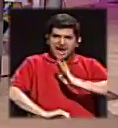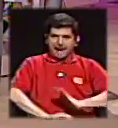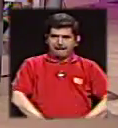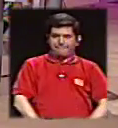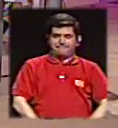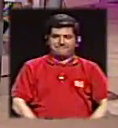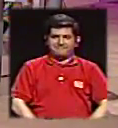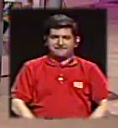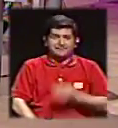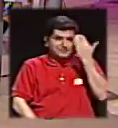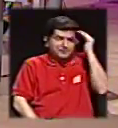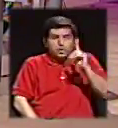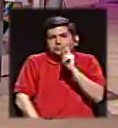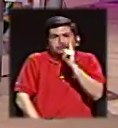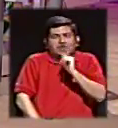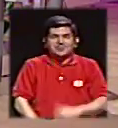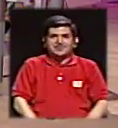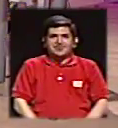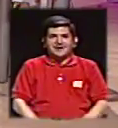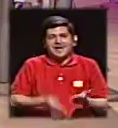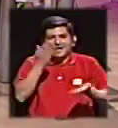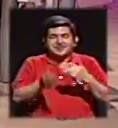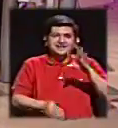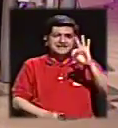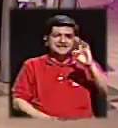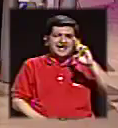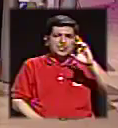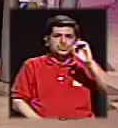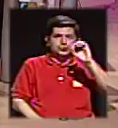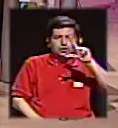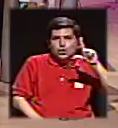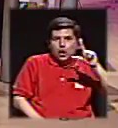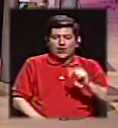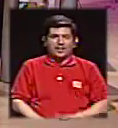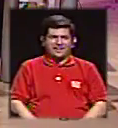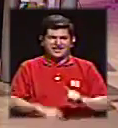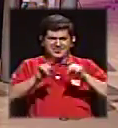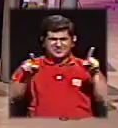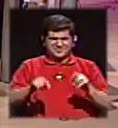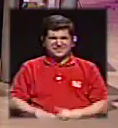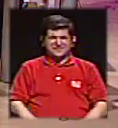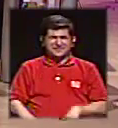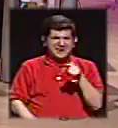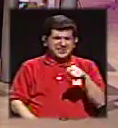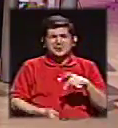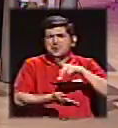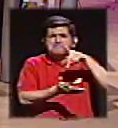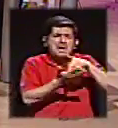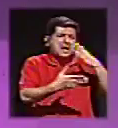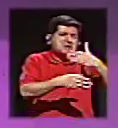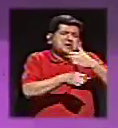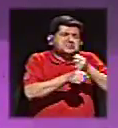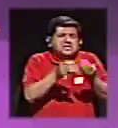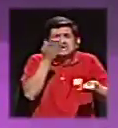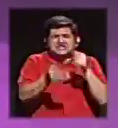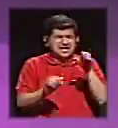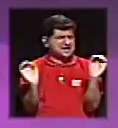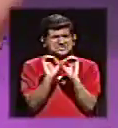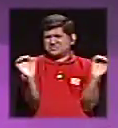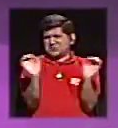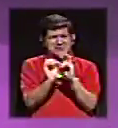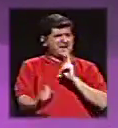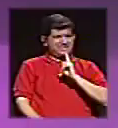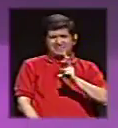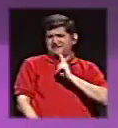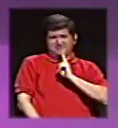¿verdad? Algún troll. No sé, algún troll. Exactamente. Pero, hey, rehacer unos parquecitos y eso no es nada.